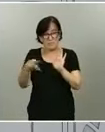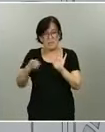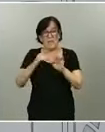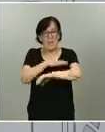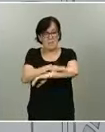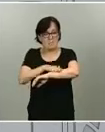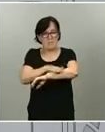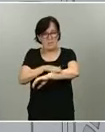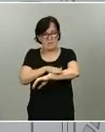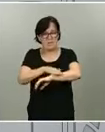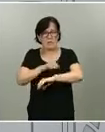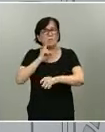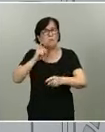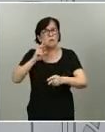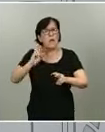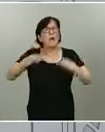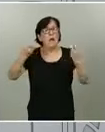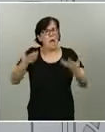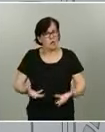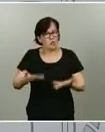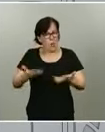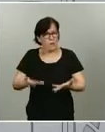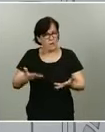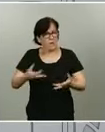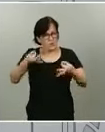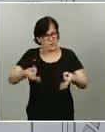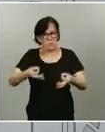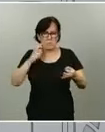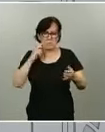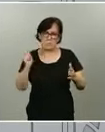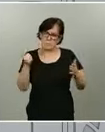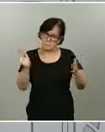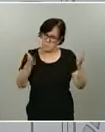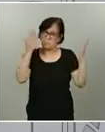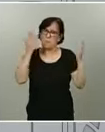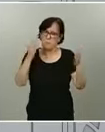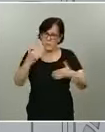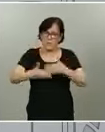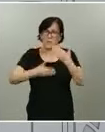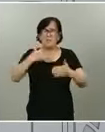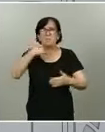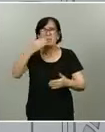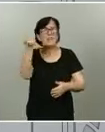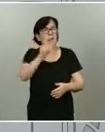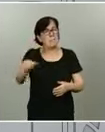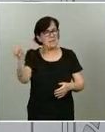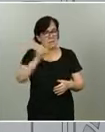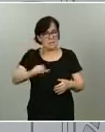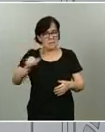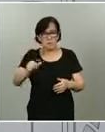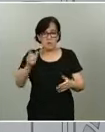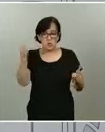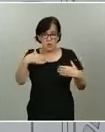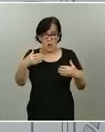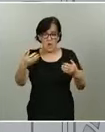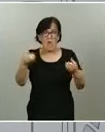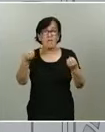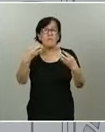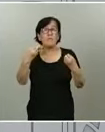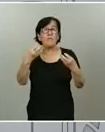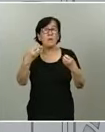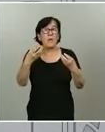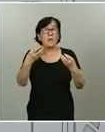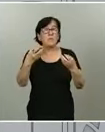periódicamente, en principio casi cada semana, pero si no hay información de interés esperamos a que la haya,